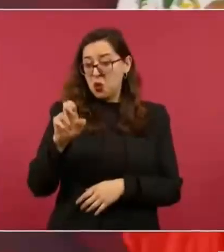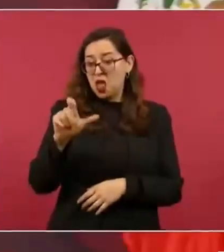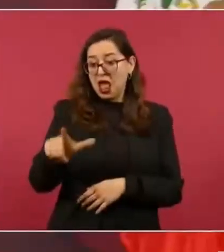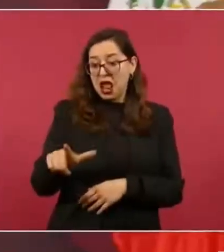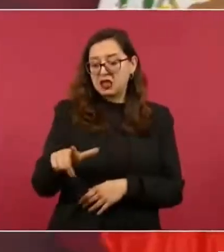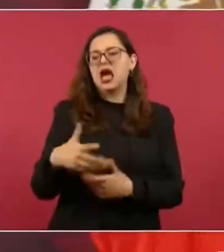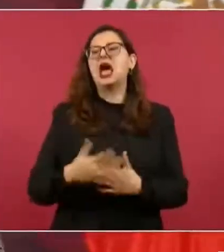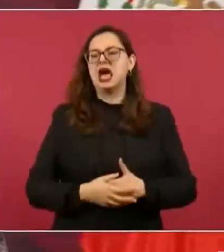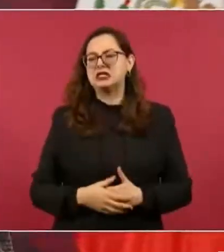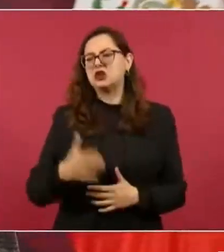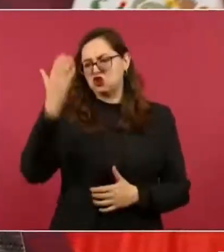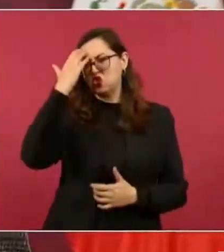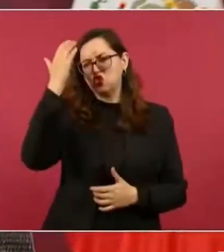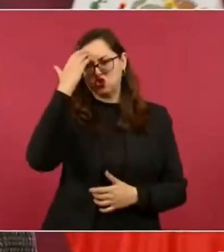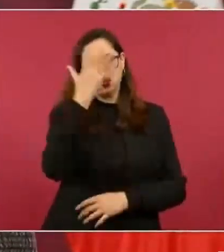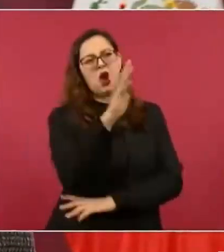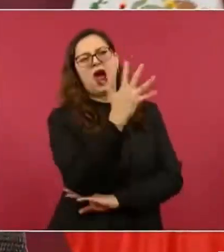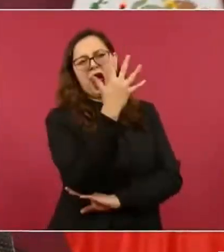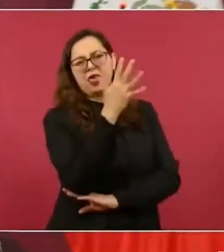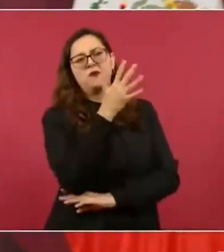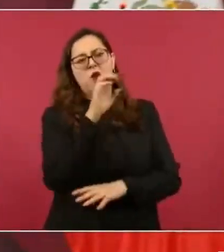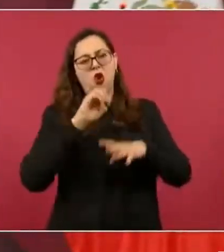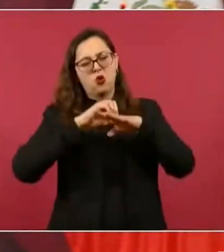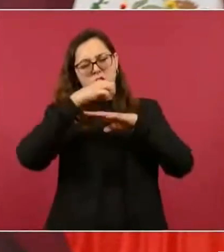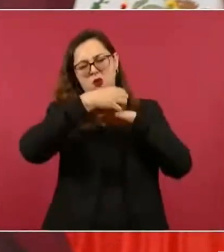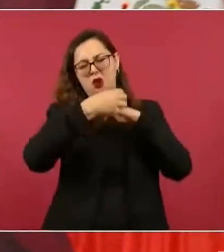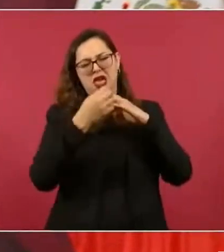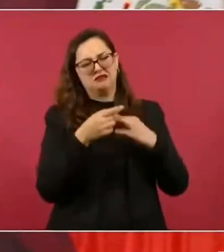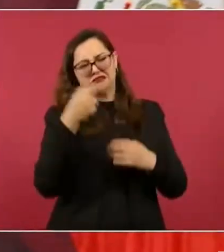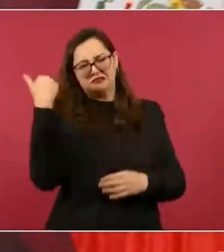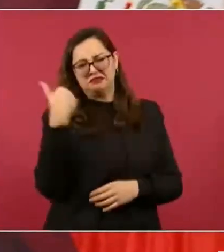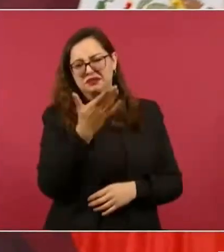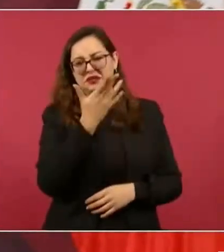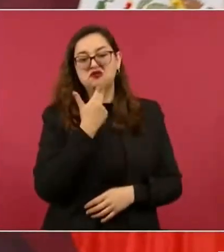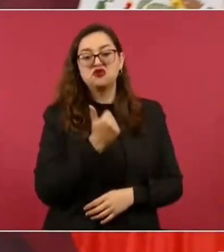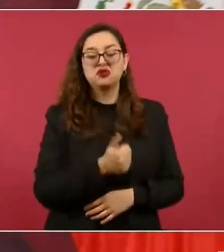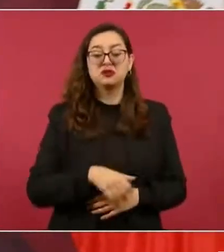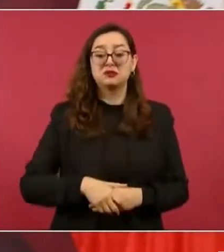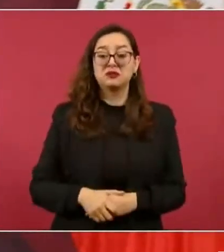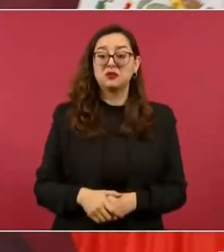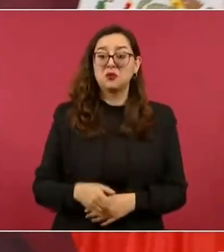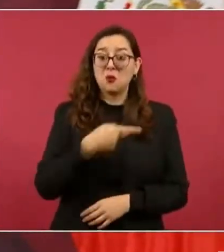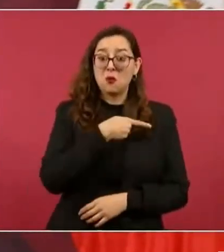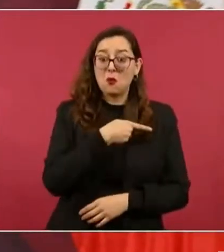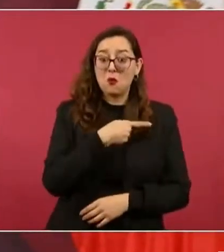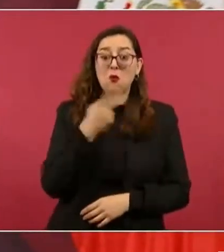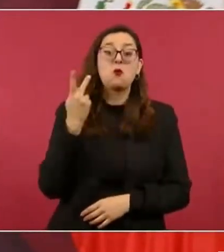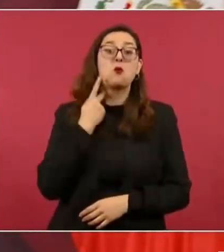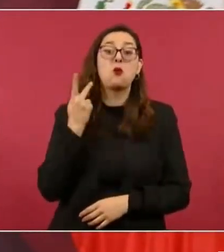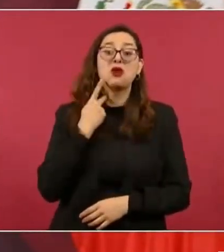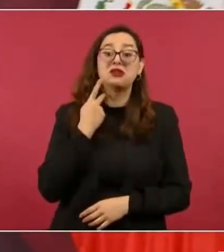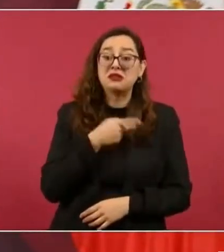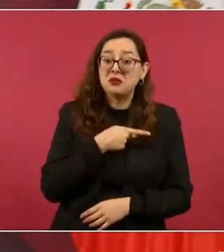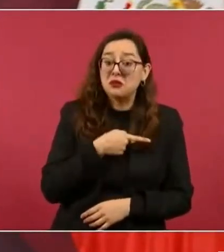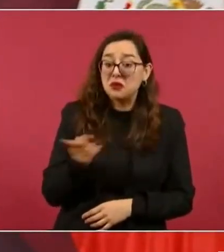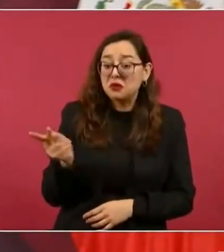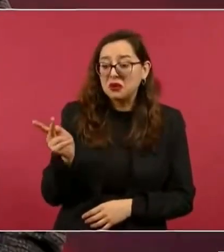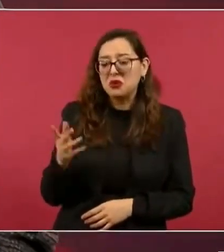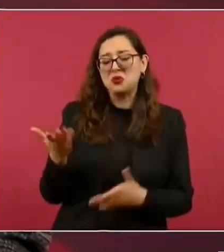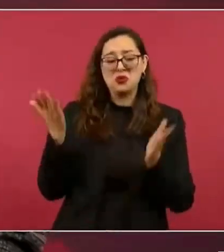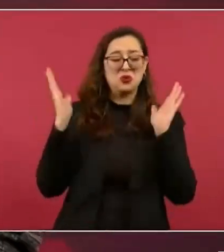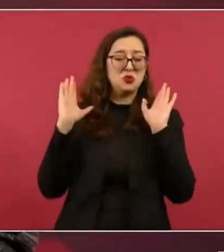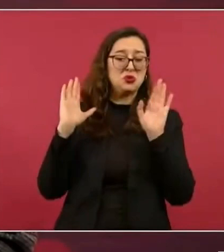y que político pobre, pobre político